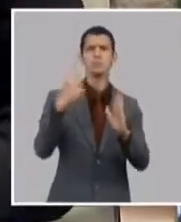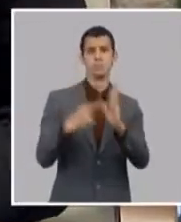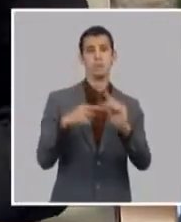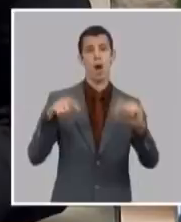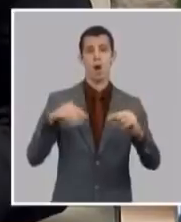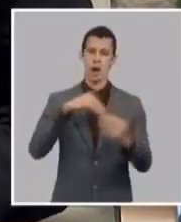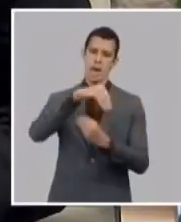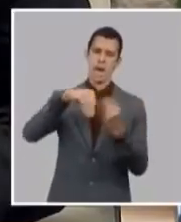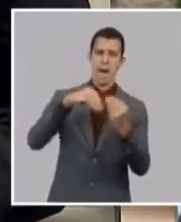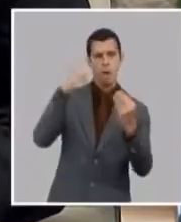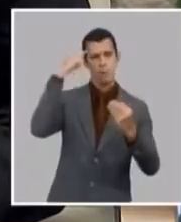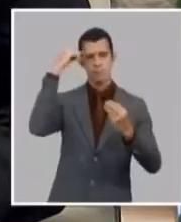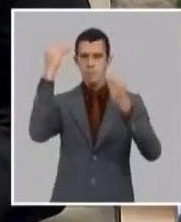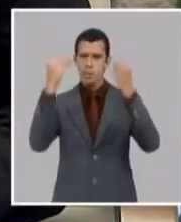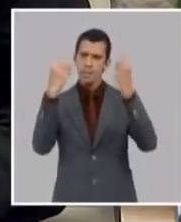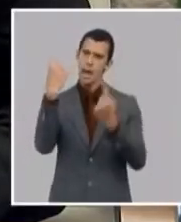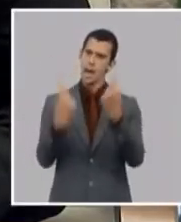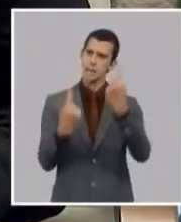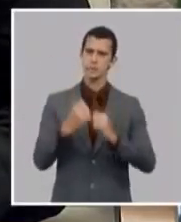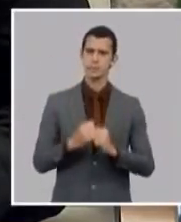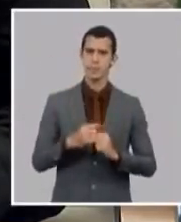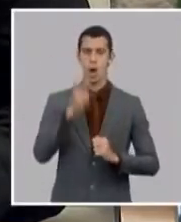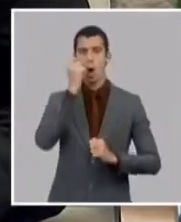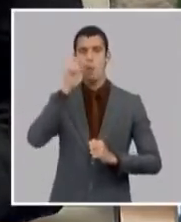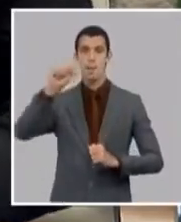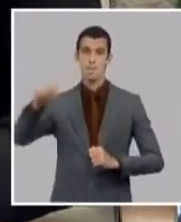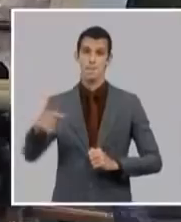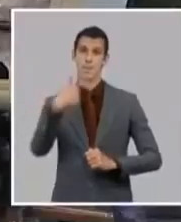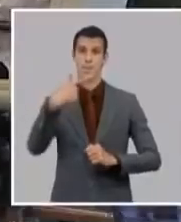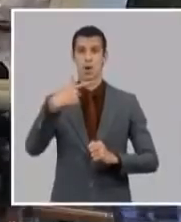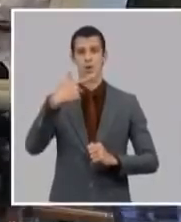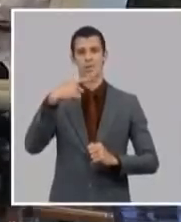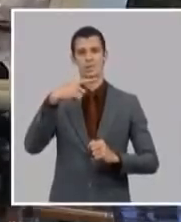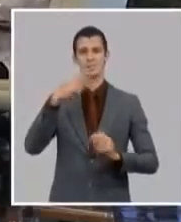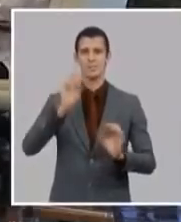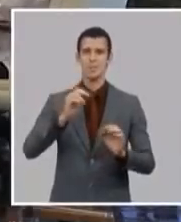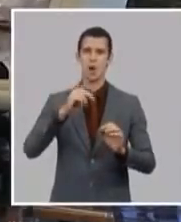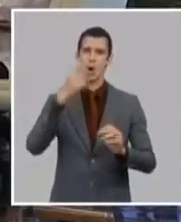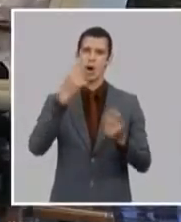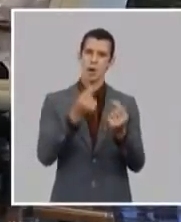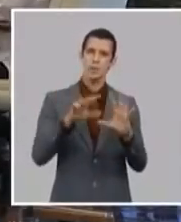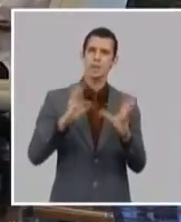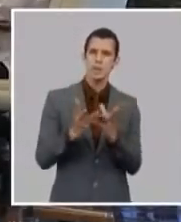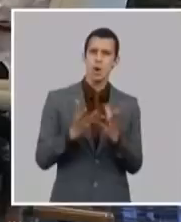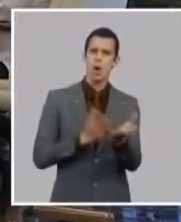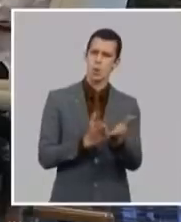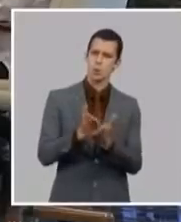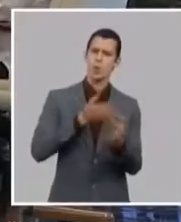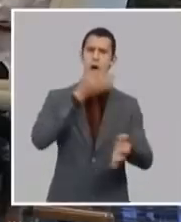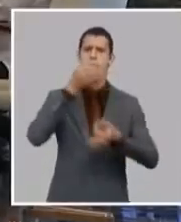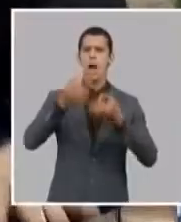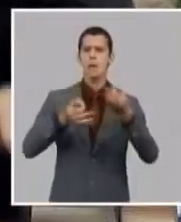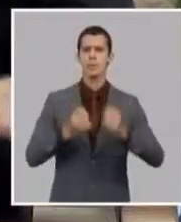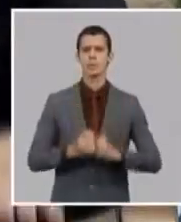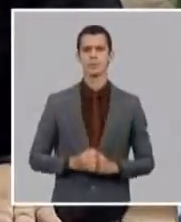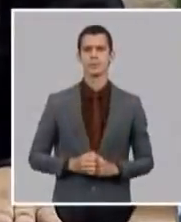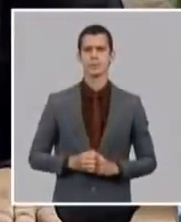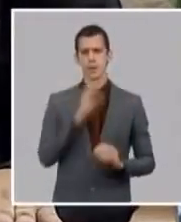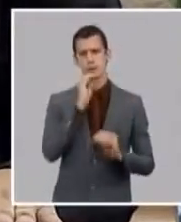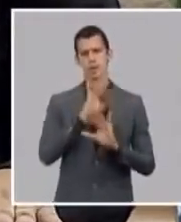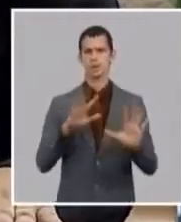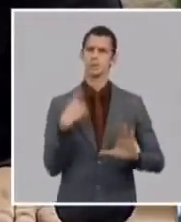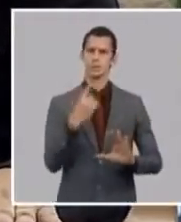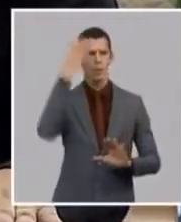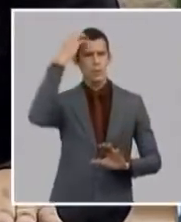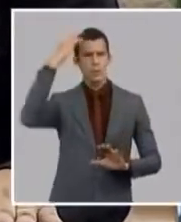va a hablar aquí el propio viceprimer ministro Alejandro es decir que continuamos trabajando y este gobierno repito sigue